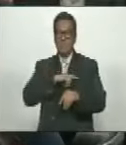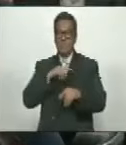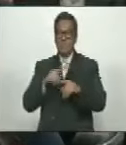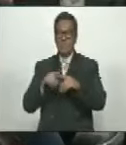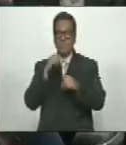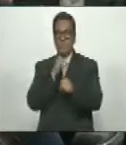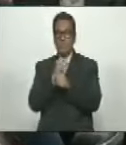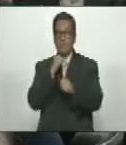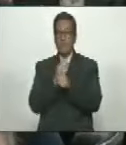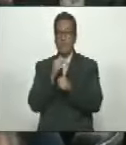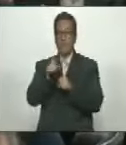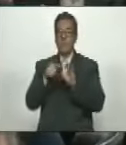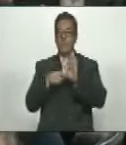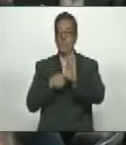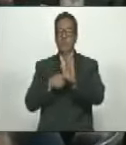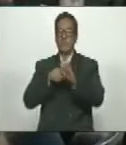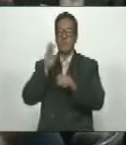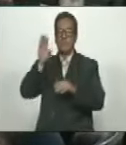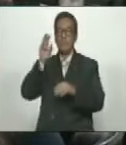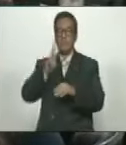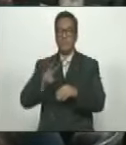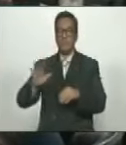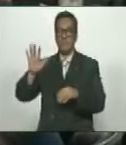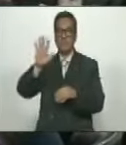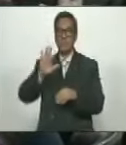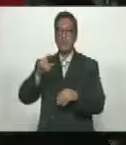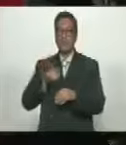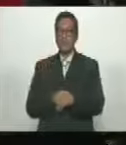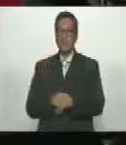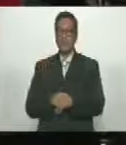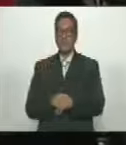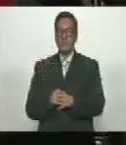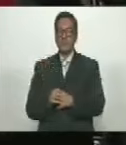desempeño frente a la nación. Es absolutamente